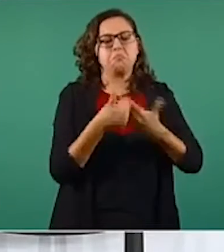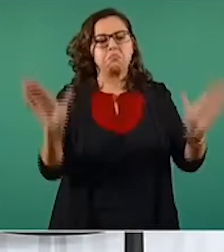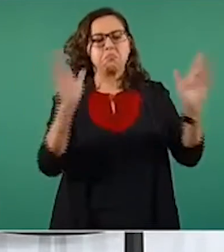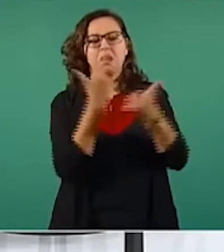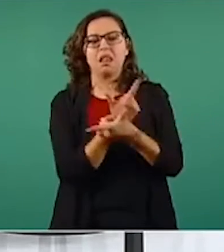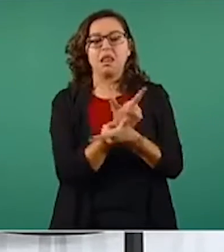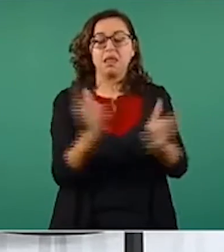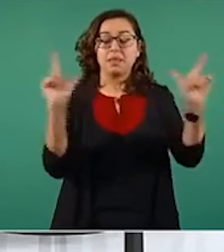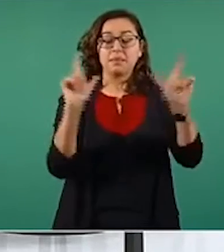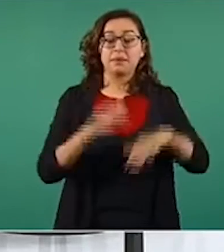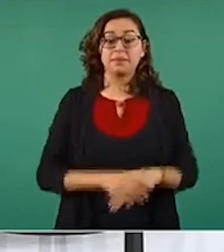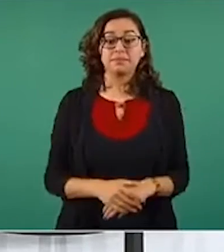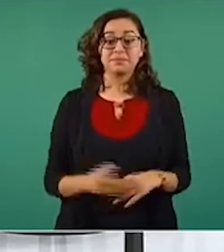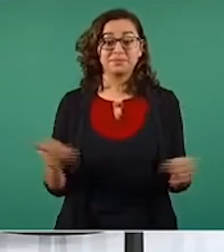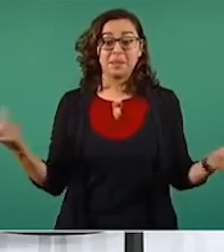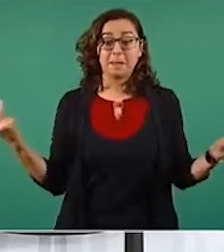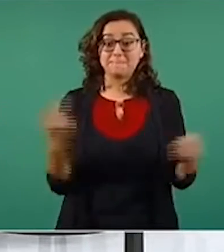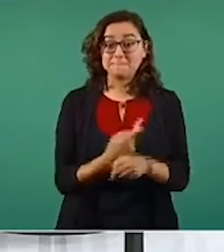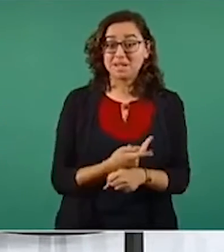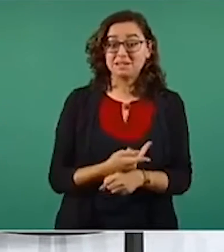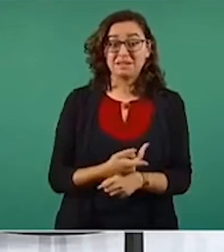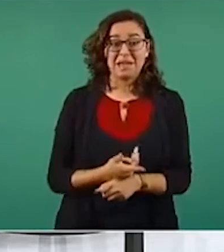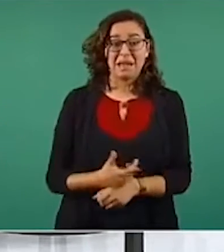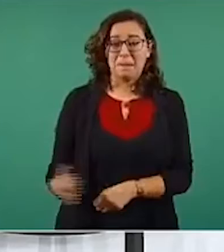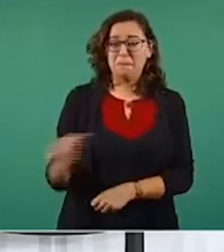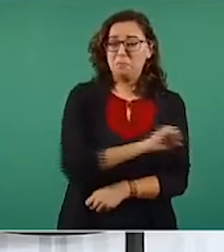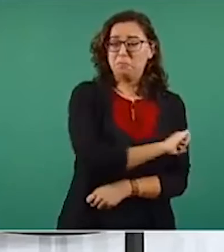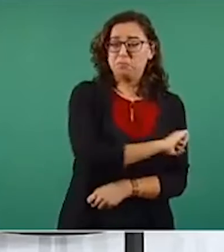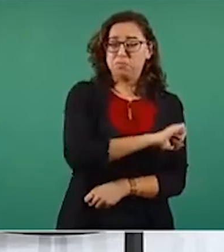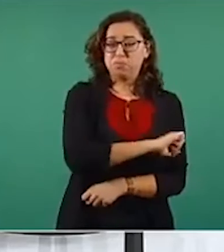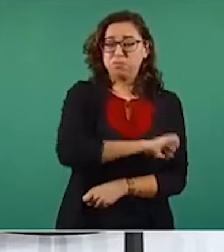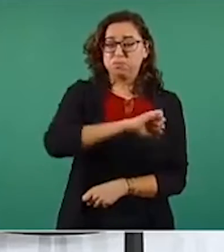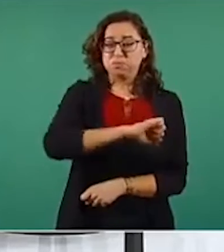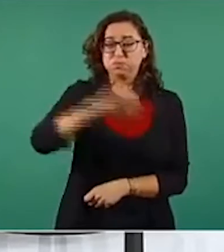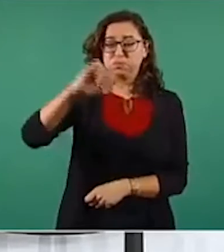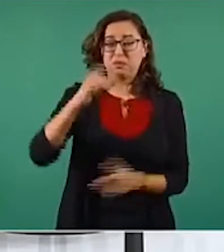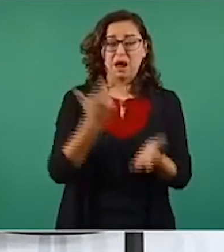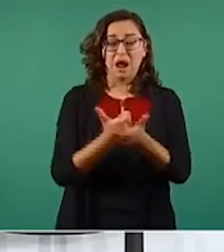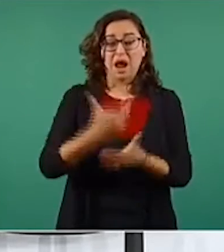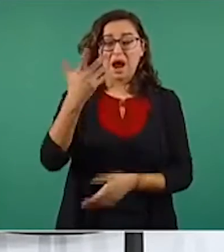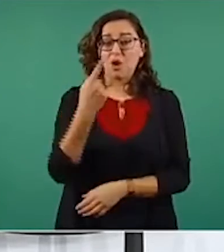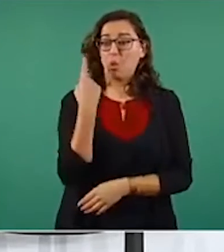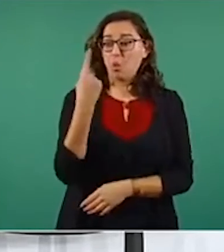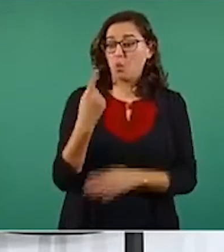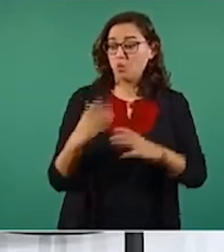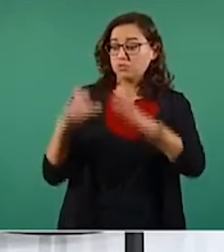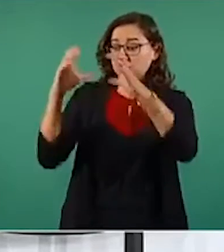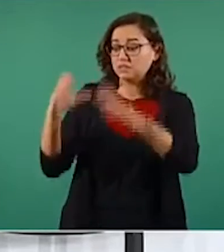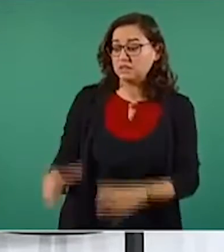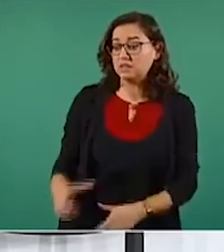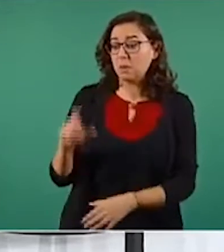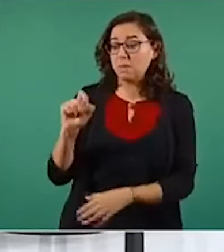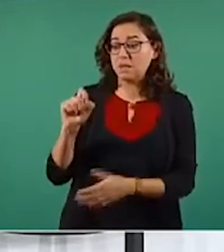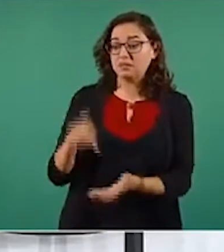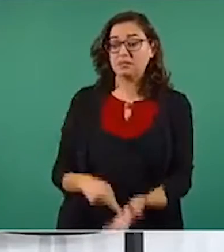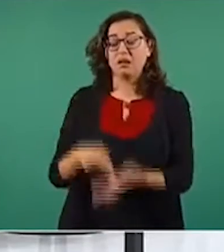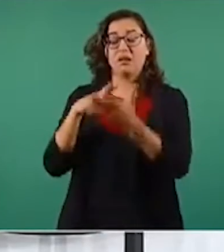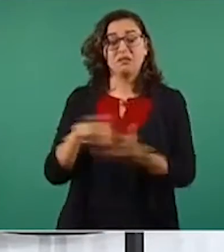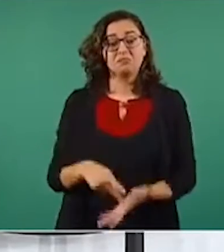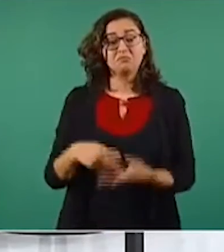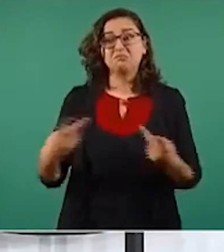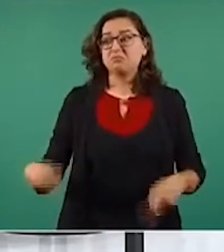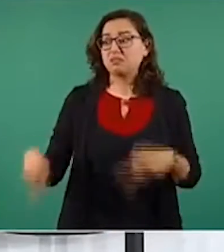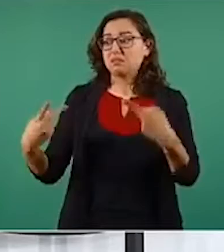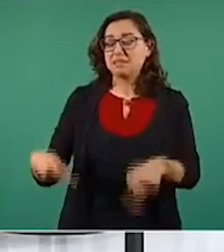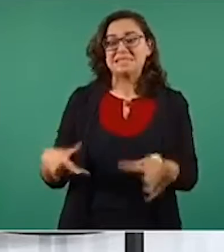20 kilos hasta 600 pesos. Así que GAT Bienestar viene a apoyar la economía popular y